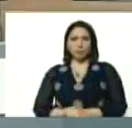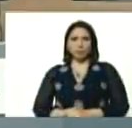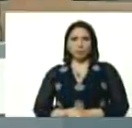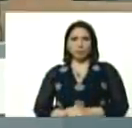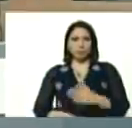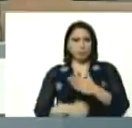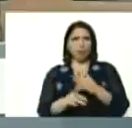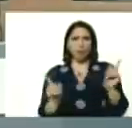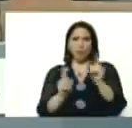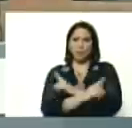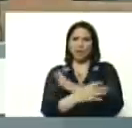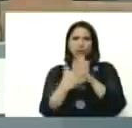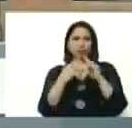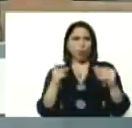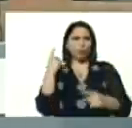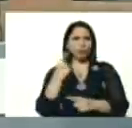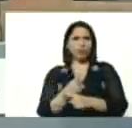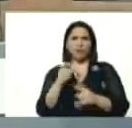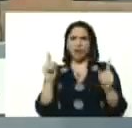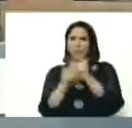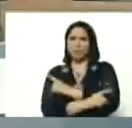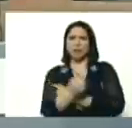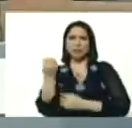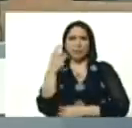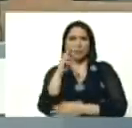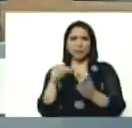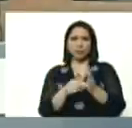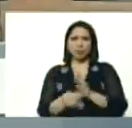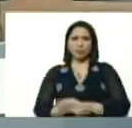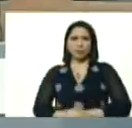vamos a cambiar todo lo que hay que cambiar en esa Asamblea Nacional,